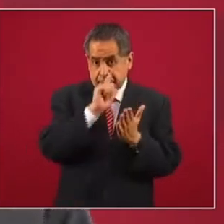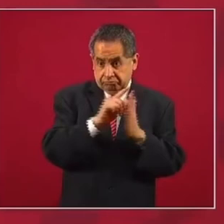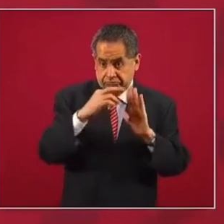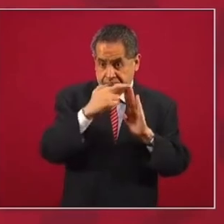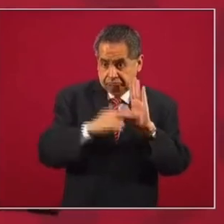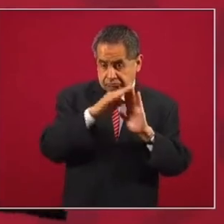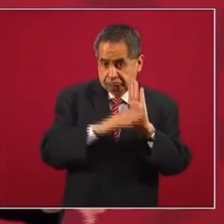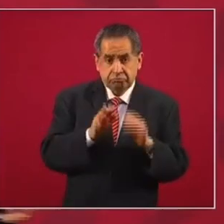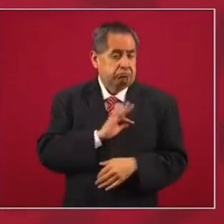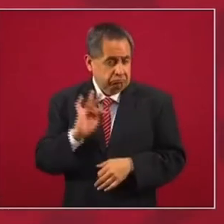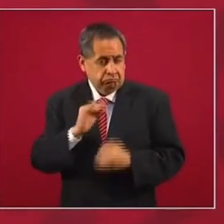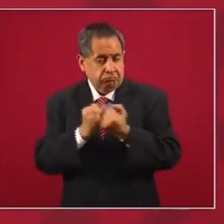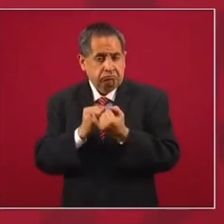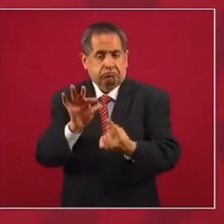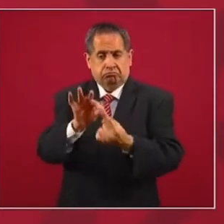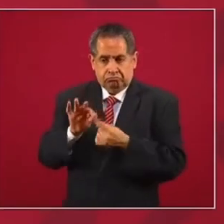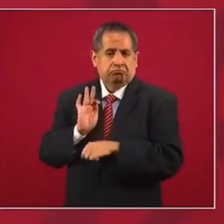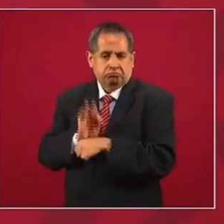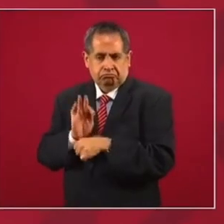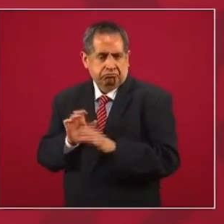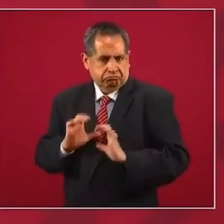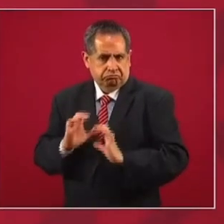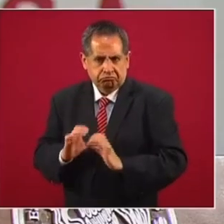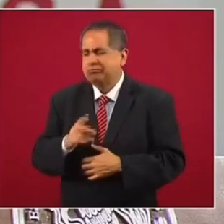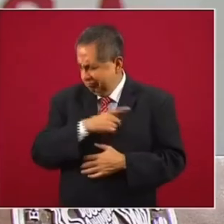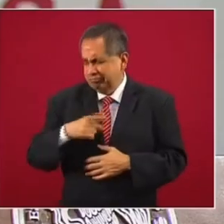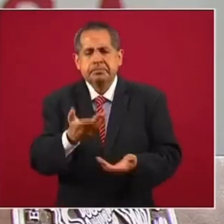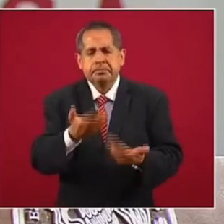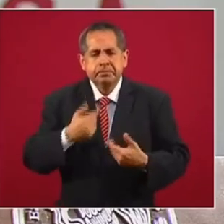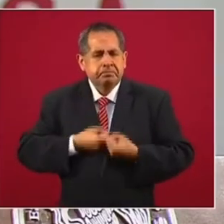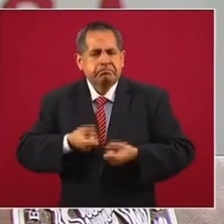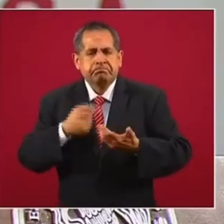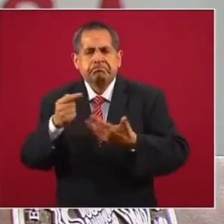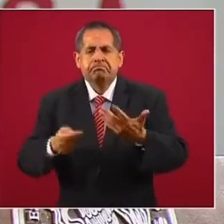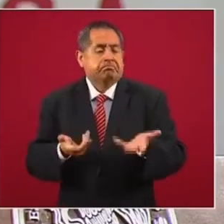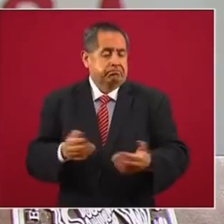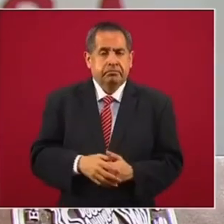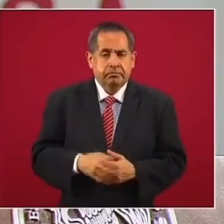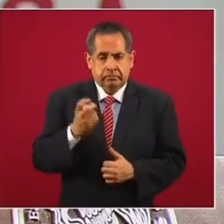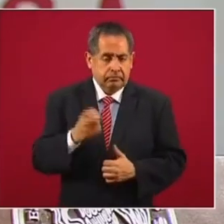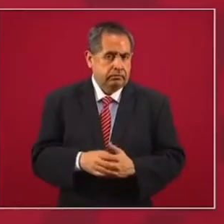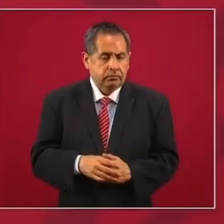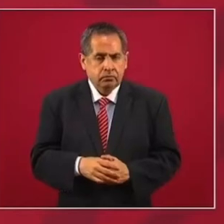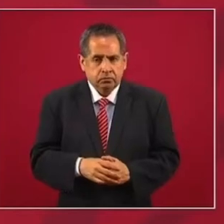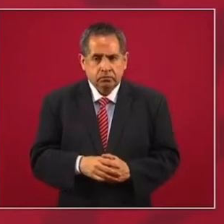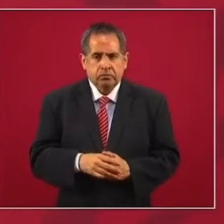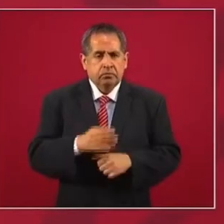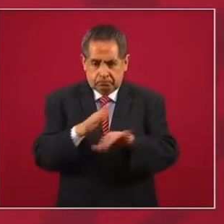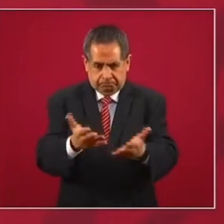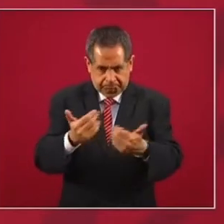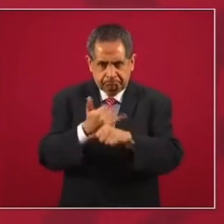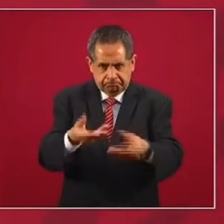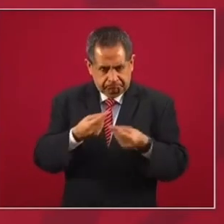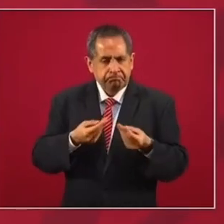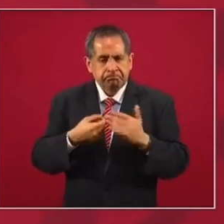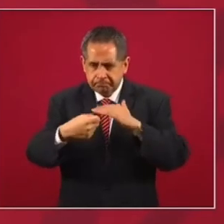para hacer algo parecido, debe de aplicarse, porque así se tiene información.